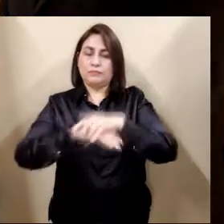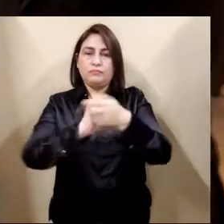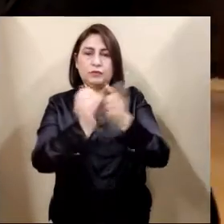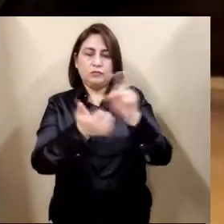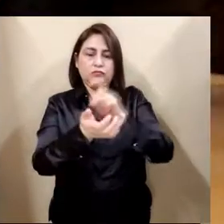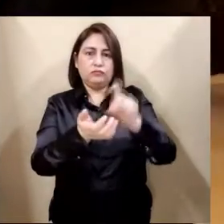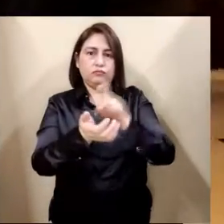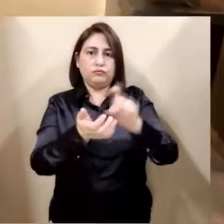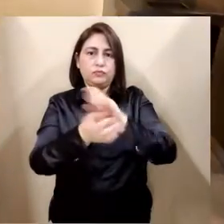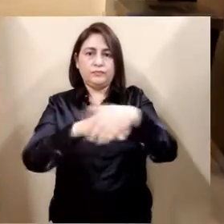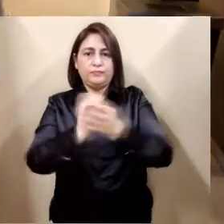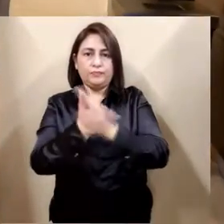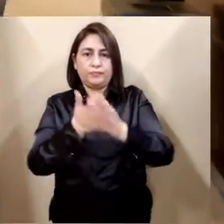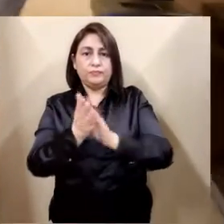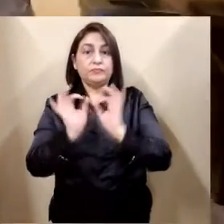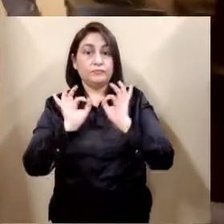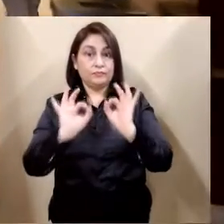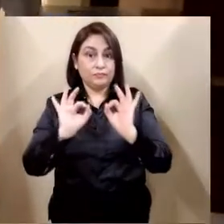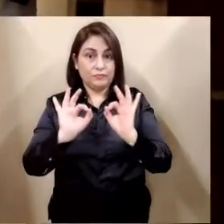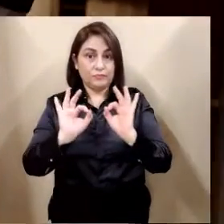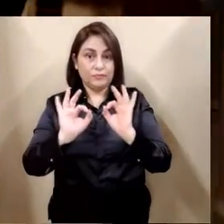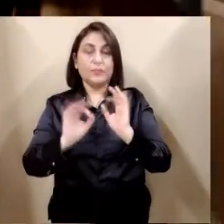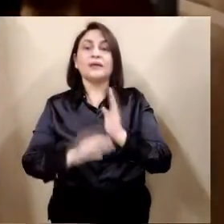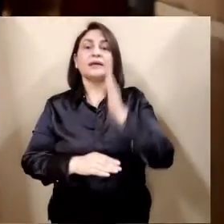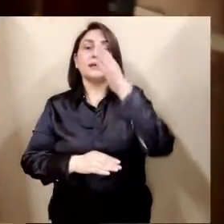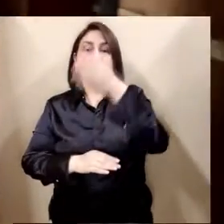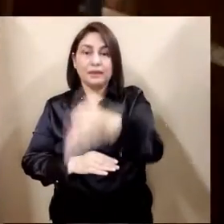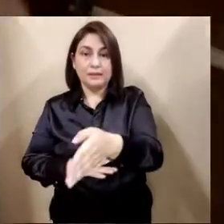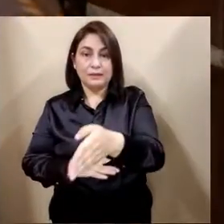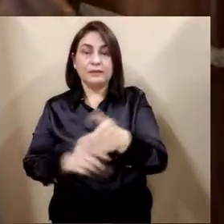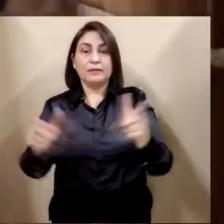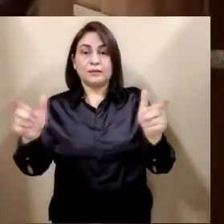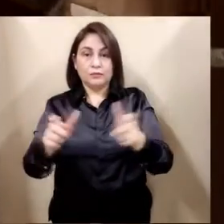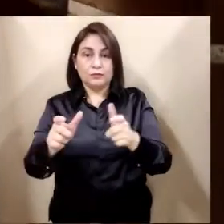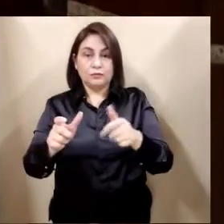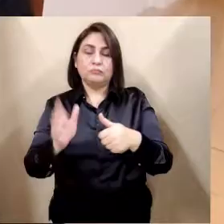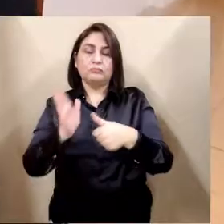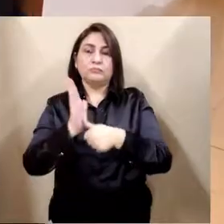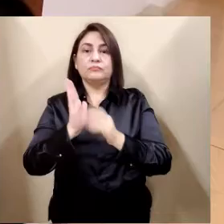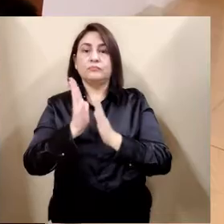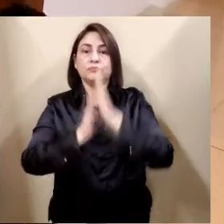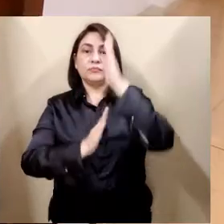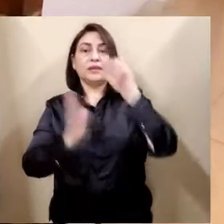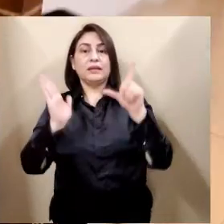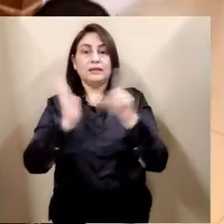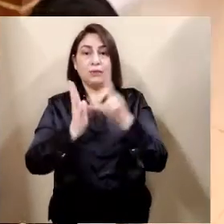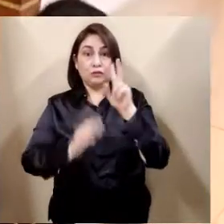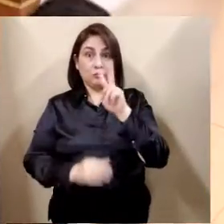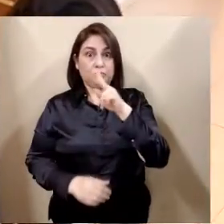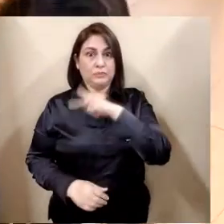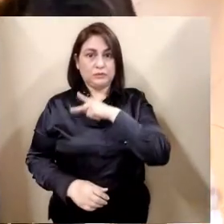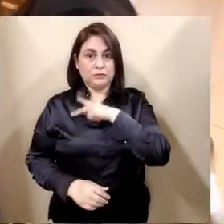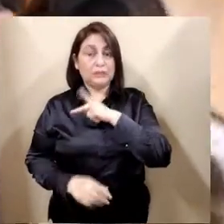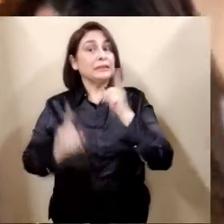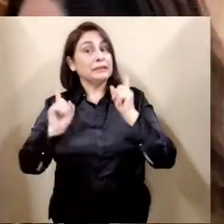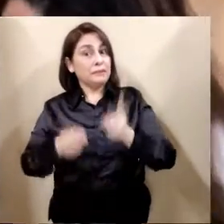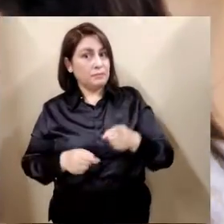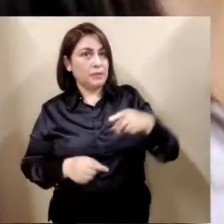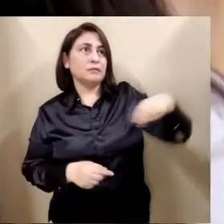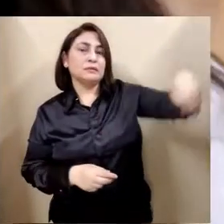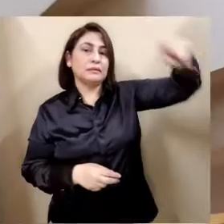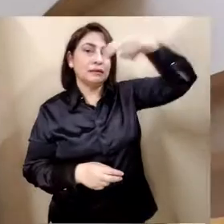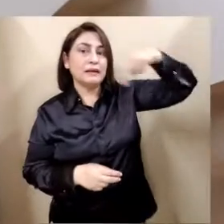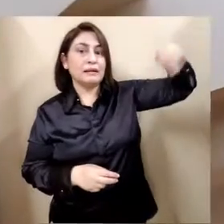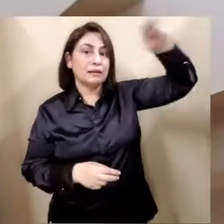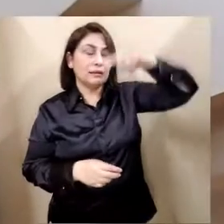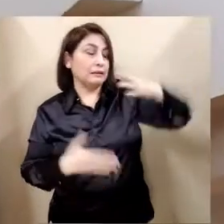en las manos. Se dirigen al salón. Solo dos personas van por el ascensor. El resto de los participantes van por